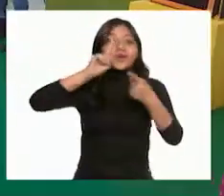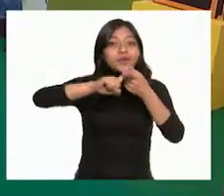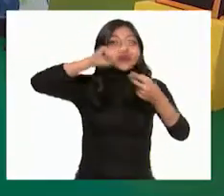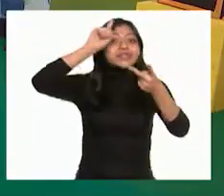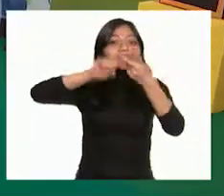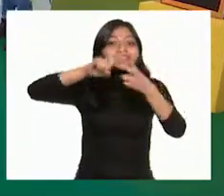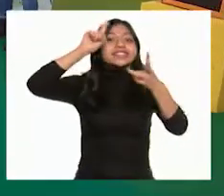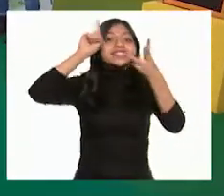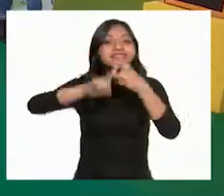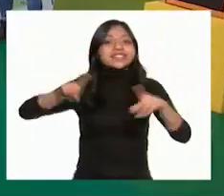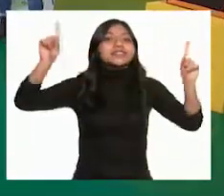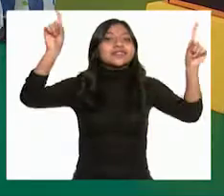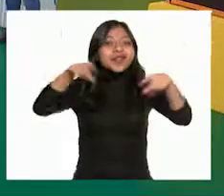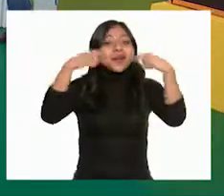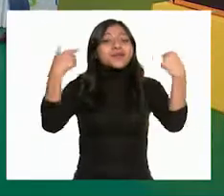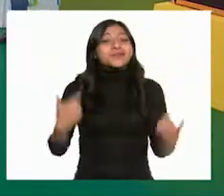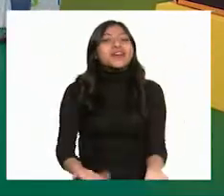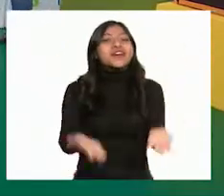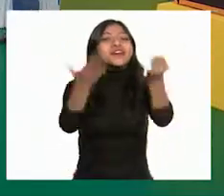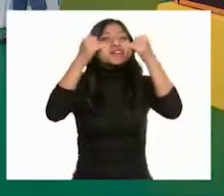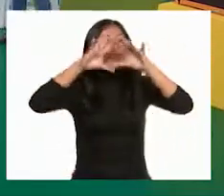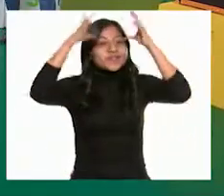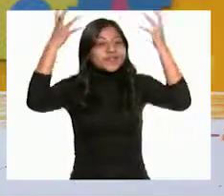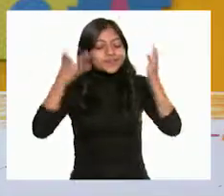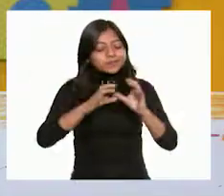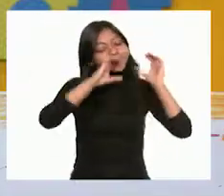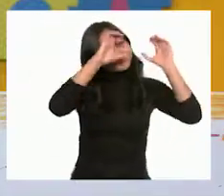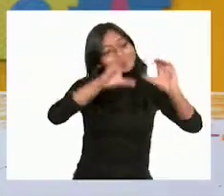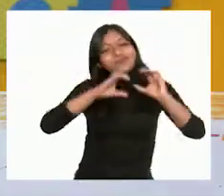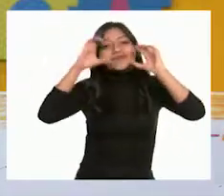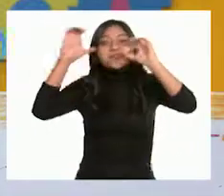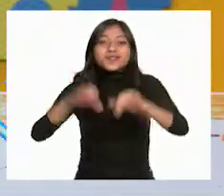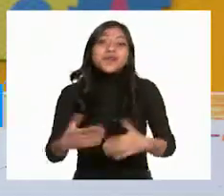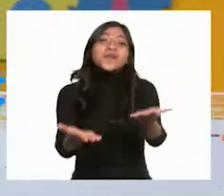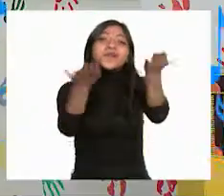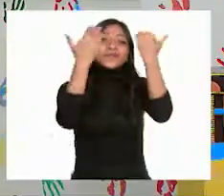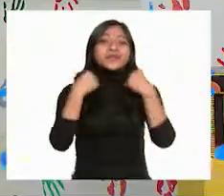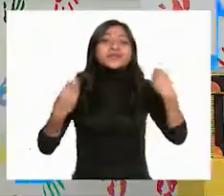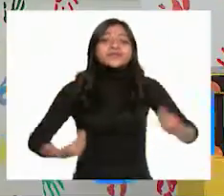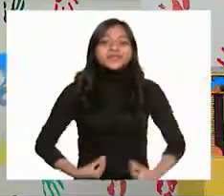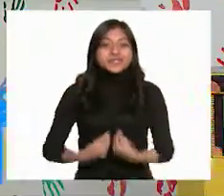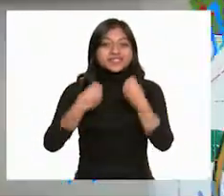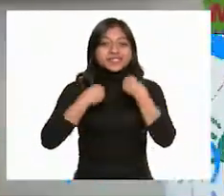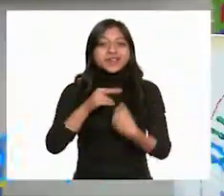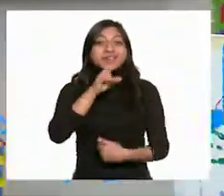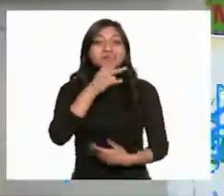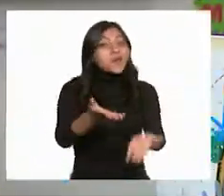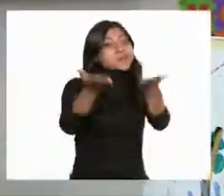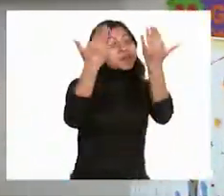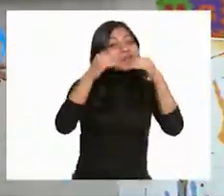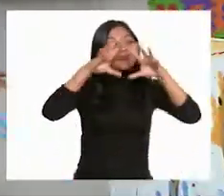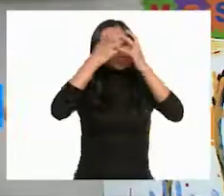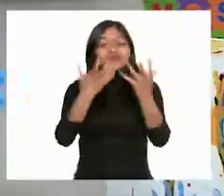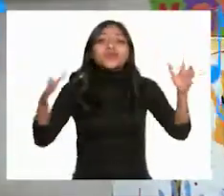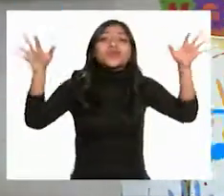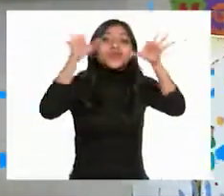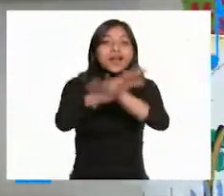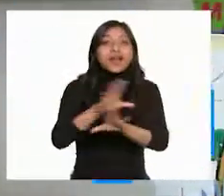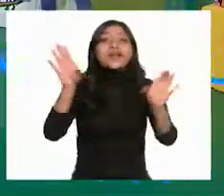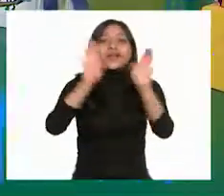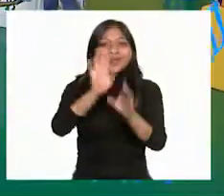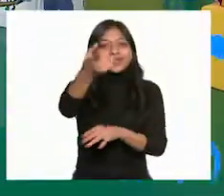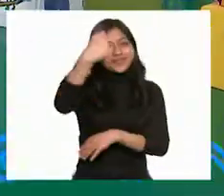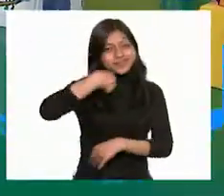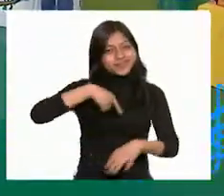dos, tres, y vamos a cuidar la tierra, vamos a vivir mejor, vamos a cambiar el mundo con